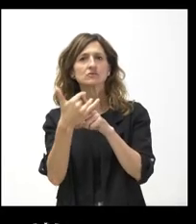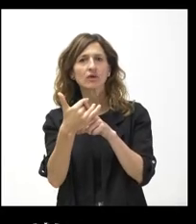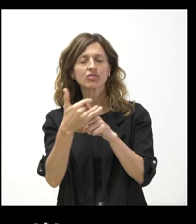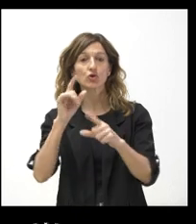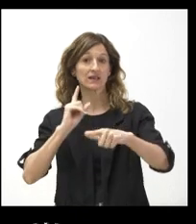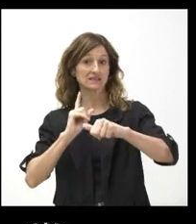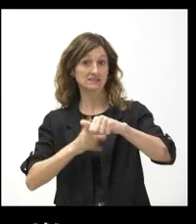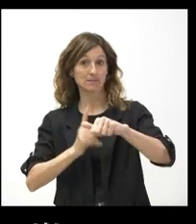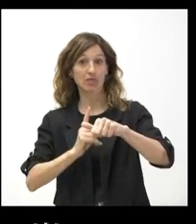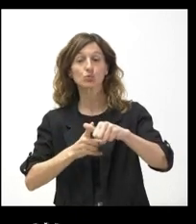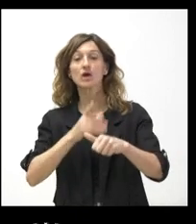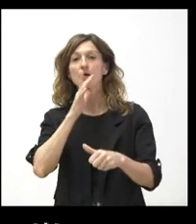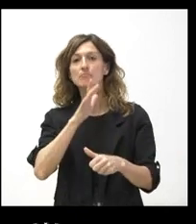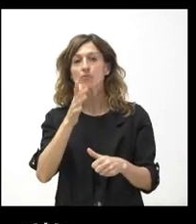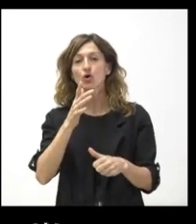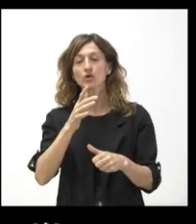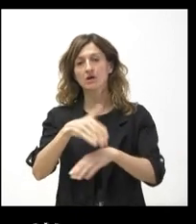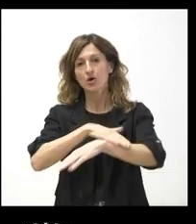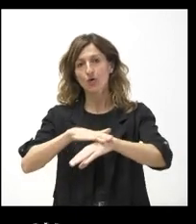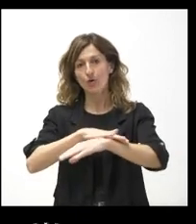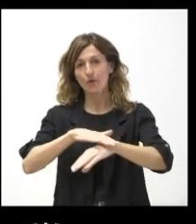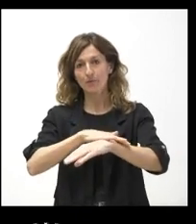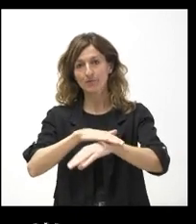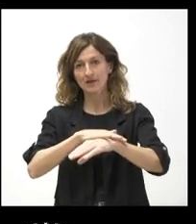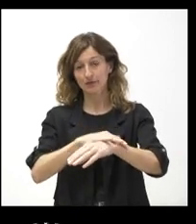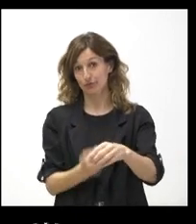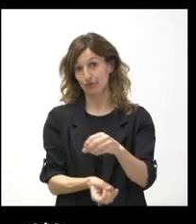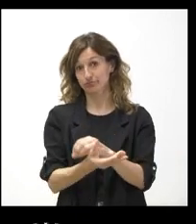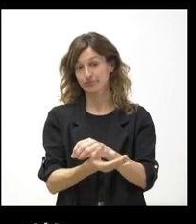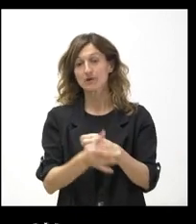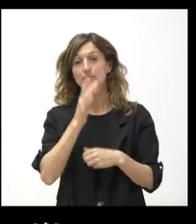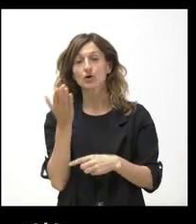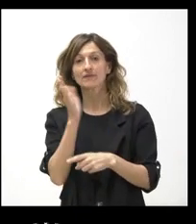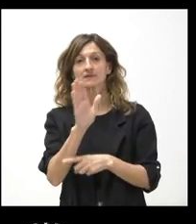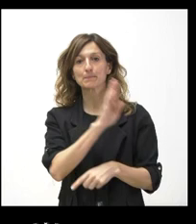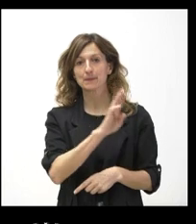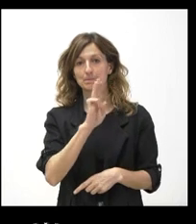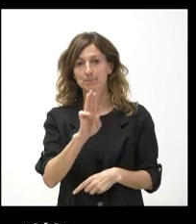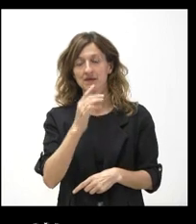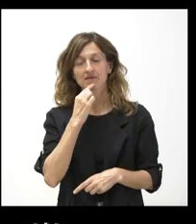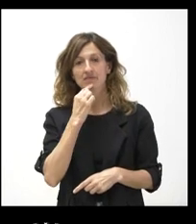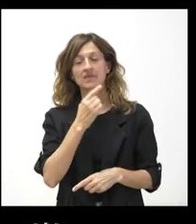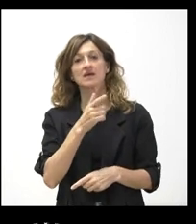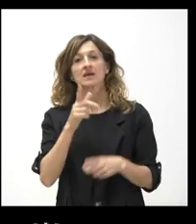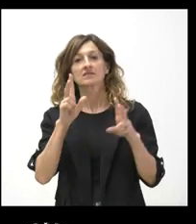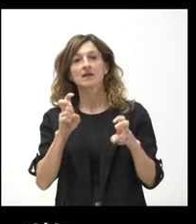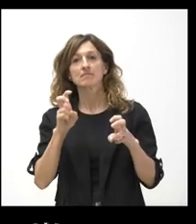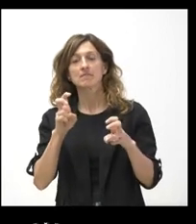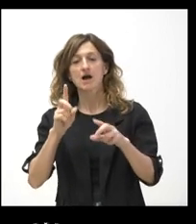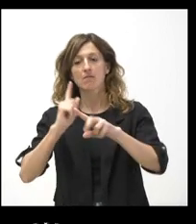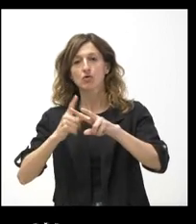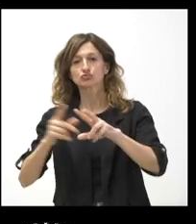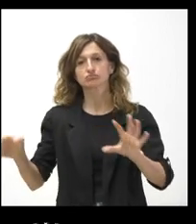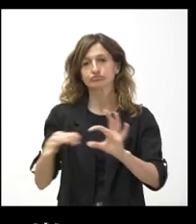Extremadura con la conformación de Gobierno, después de que la candidata del PP se niegue a introducir a Vox en